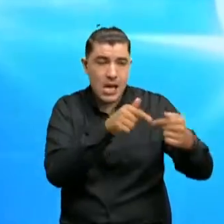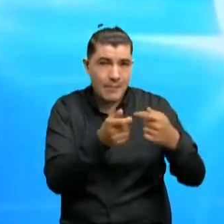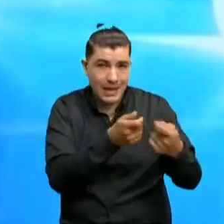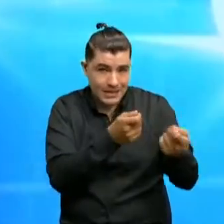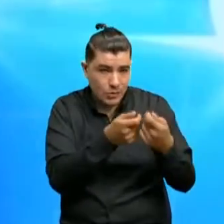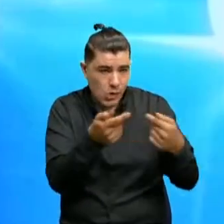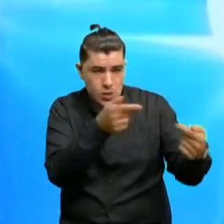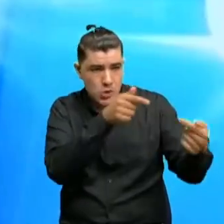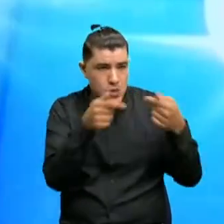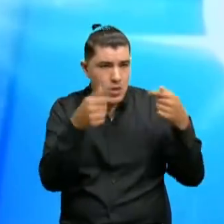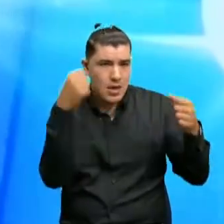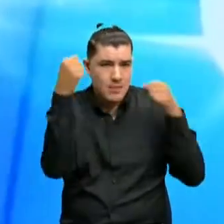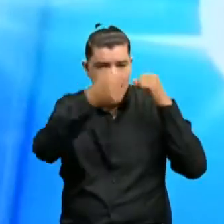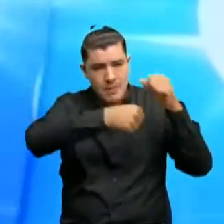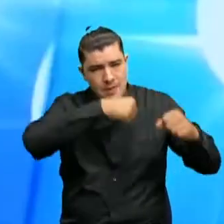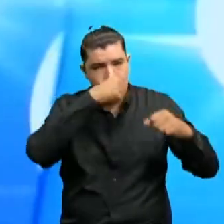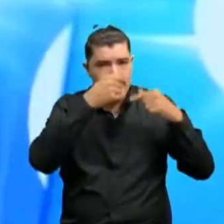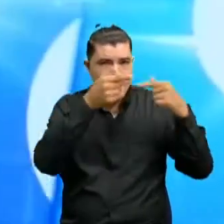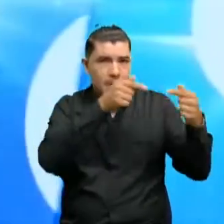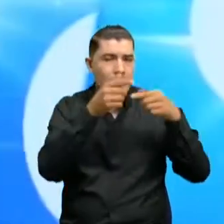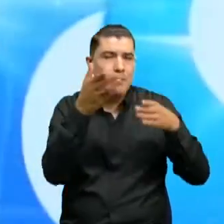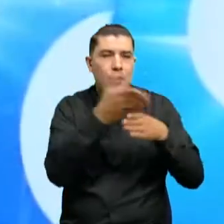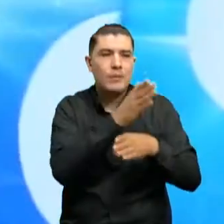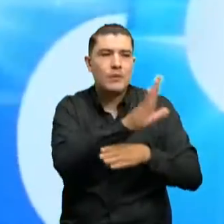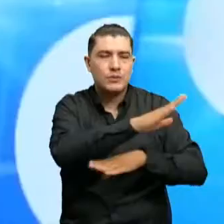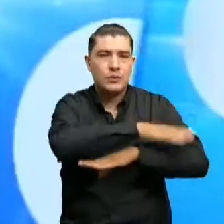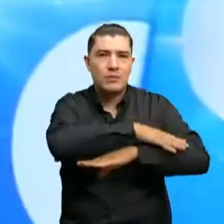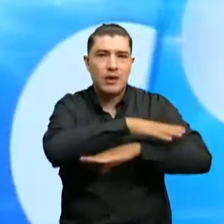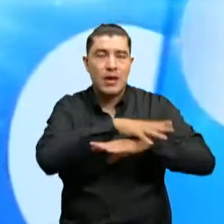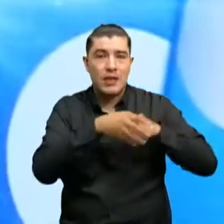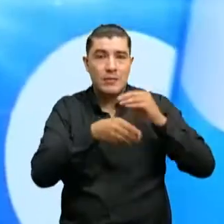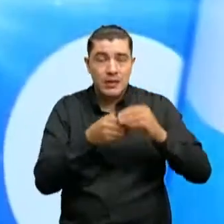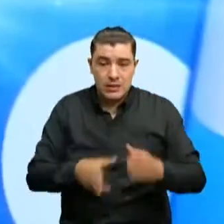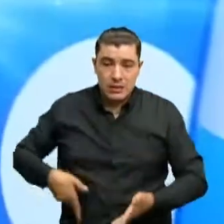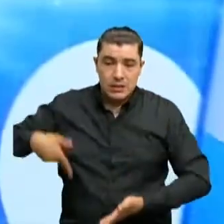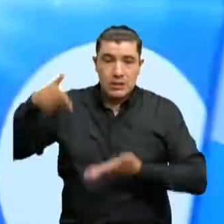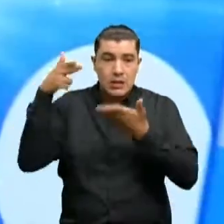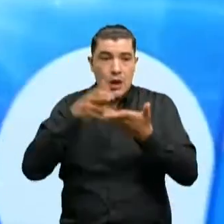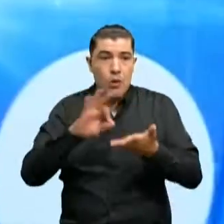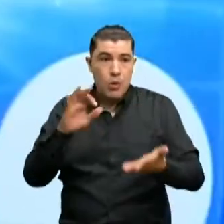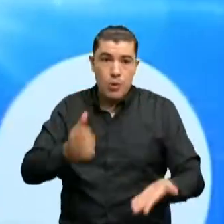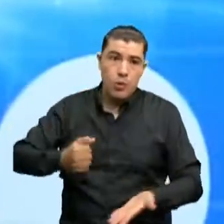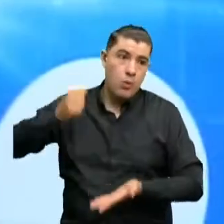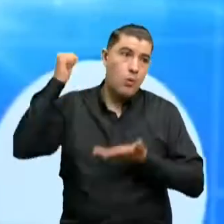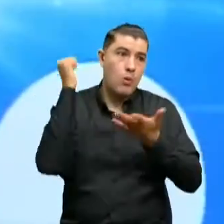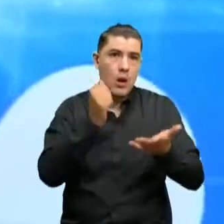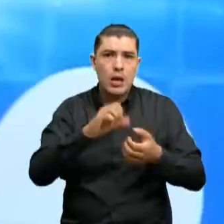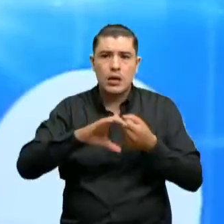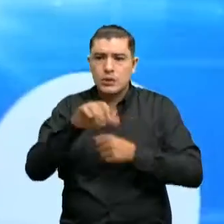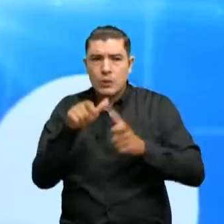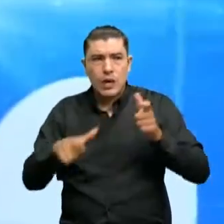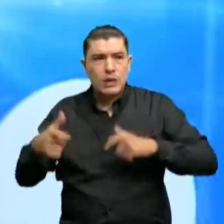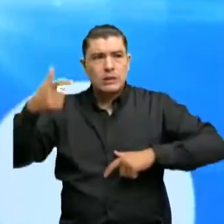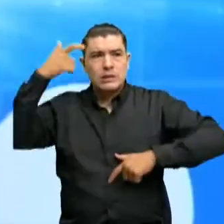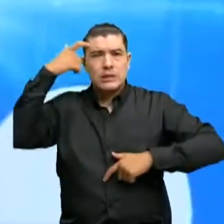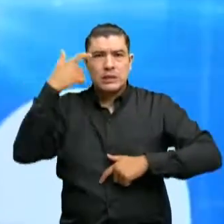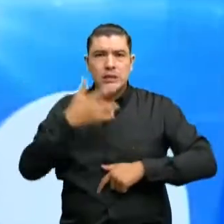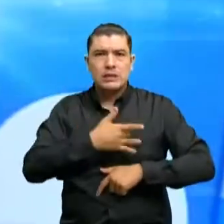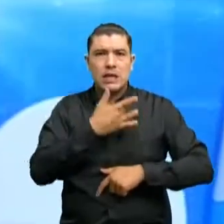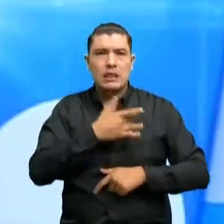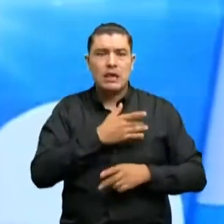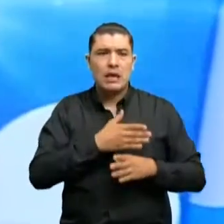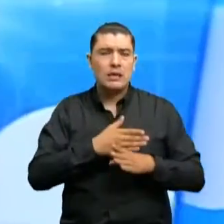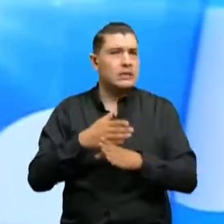pelea y se agarran por un problema de convivencia y alguno saca un arma, un cuchillo, el ciudadano dice es inseguridad. Y